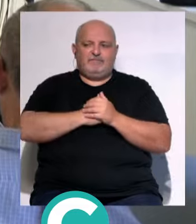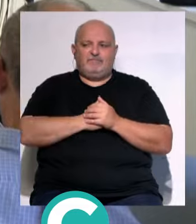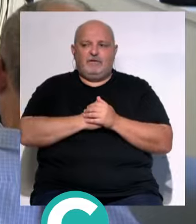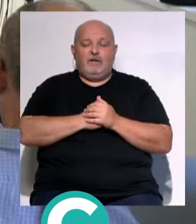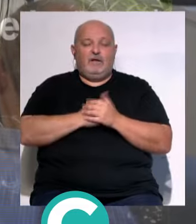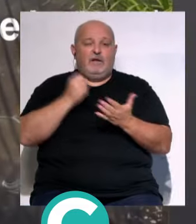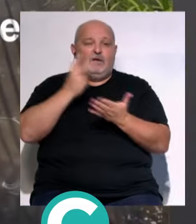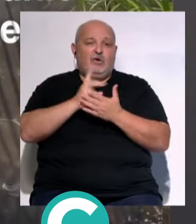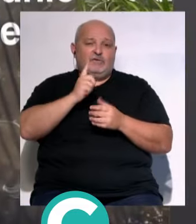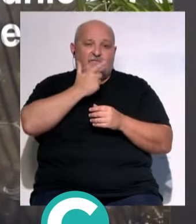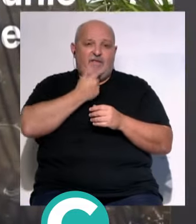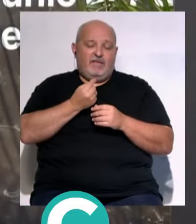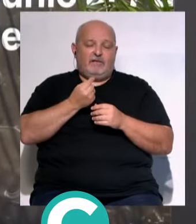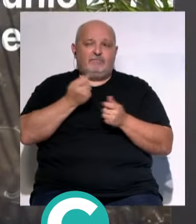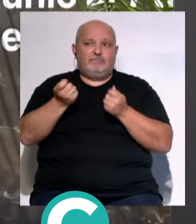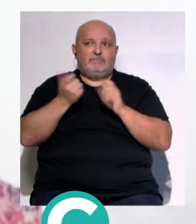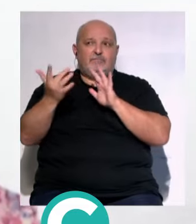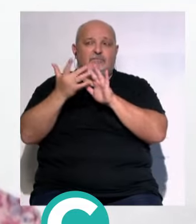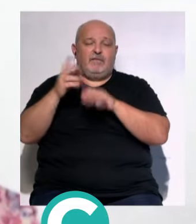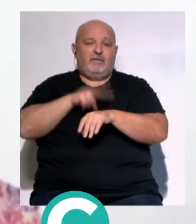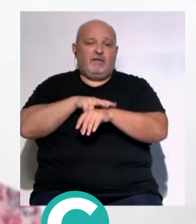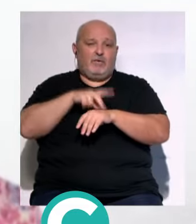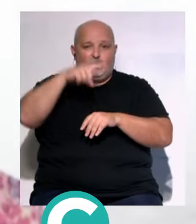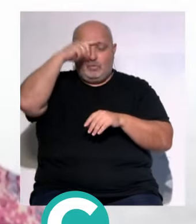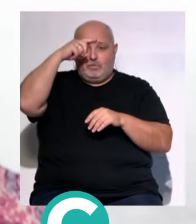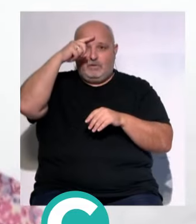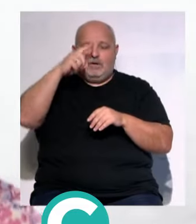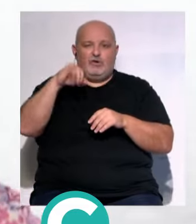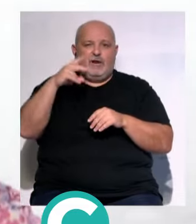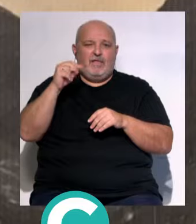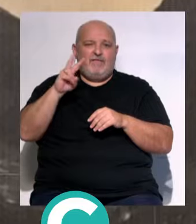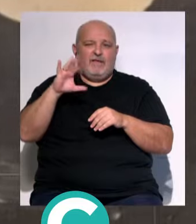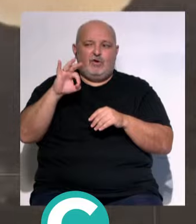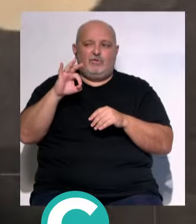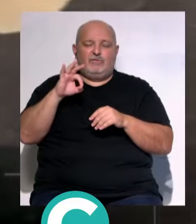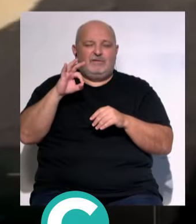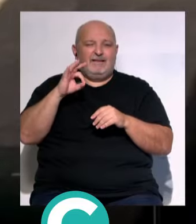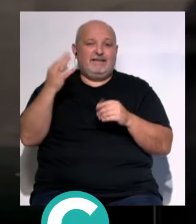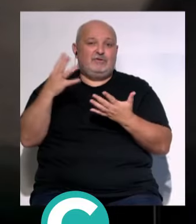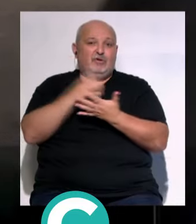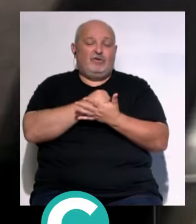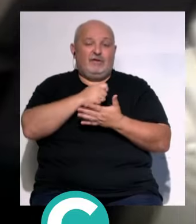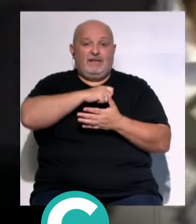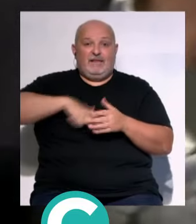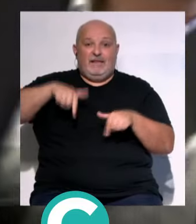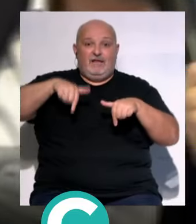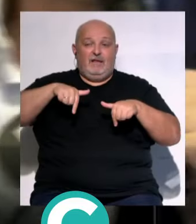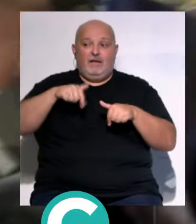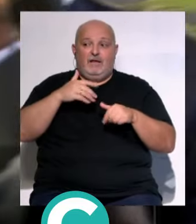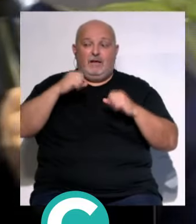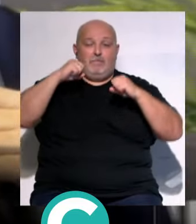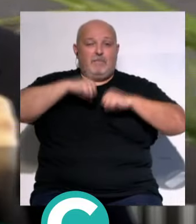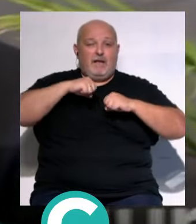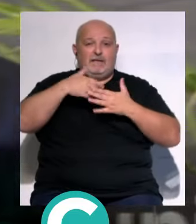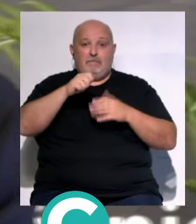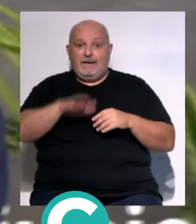...un reto que no es fácil... ...que se coordina desde la Delegación Municipal de Cultura... ...por Yolanda Vallejo... ...y que pretende que todos los gaditanos... ...desde el más mayor